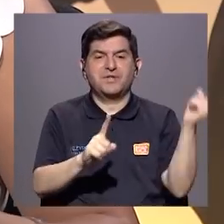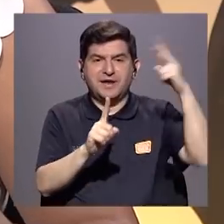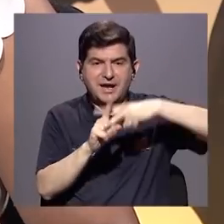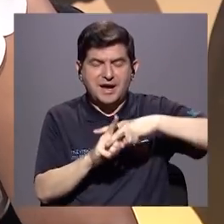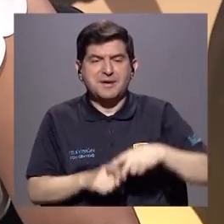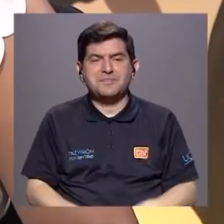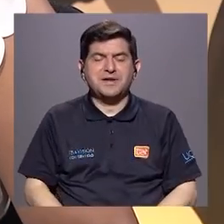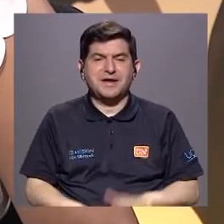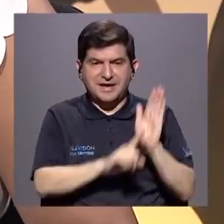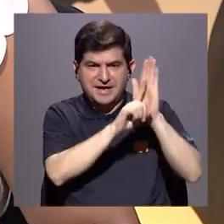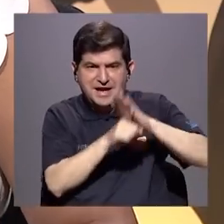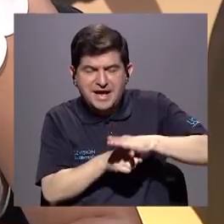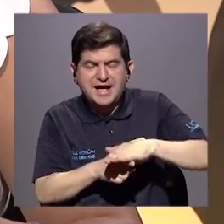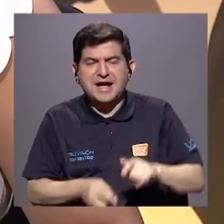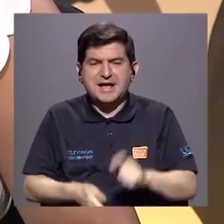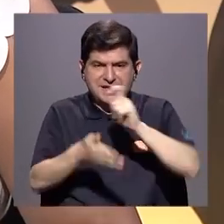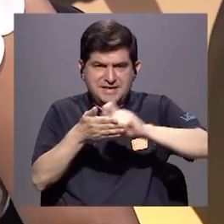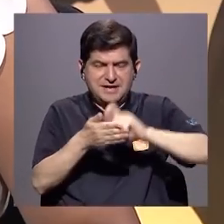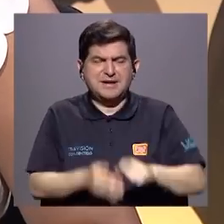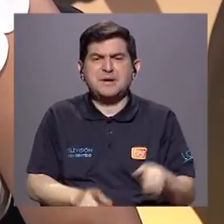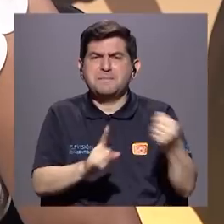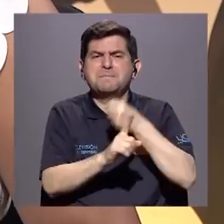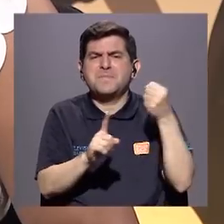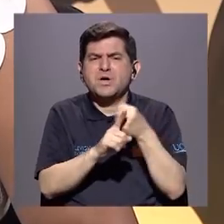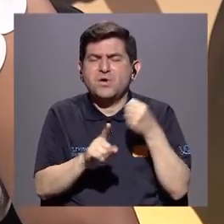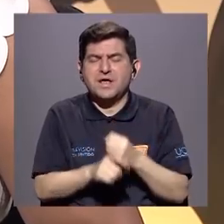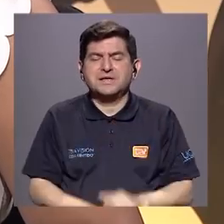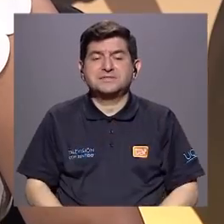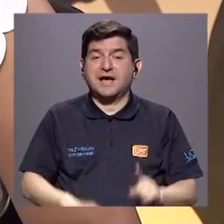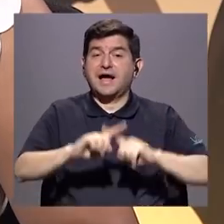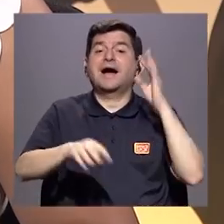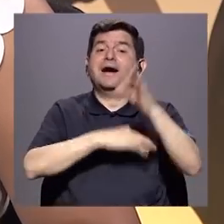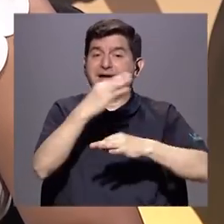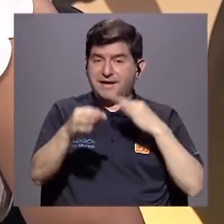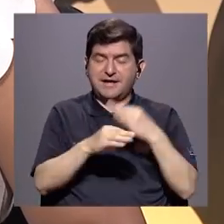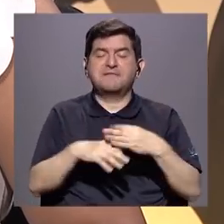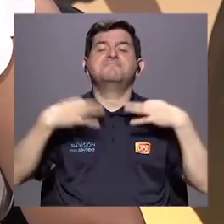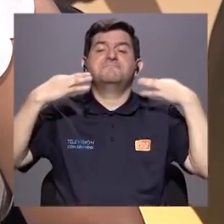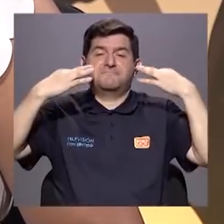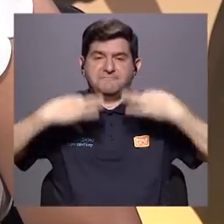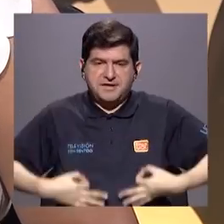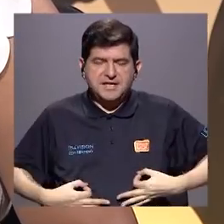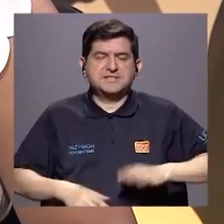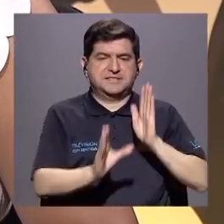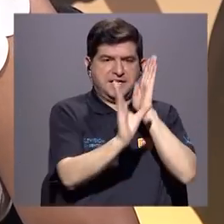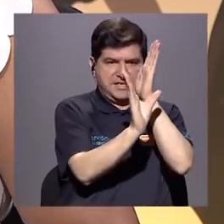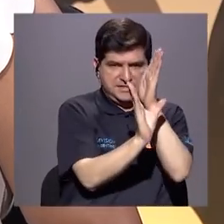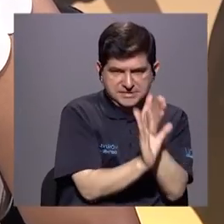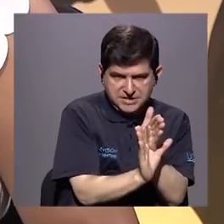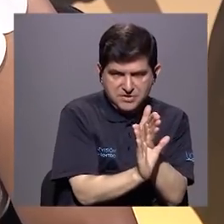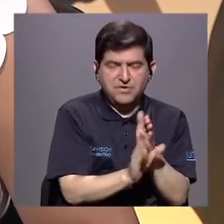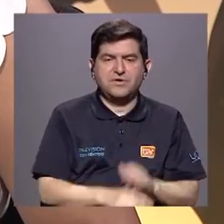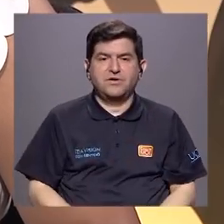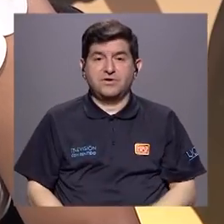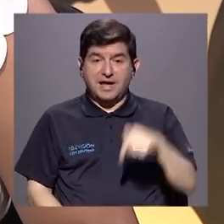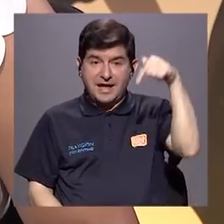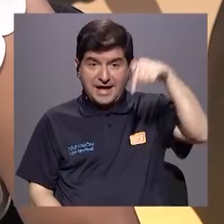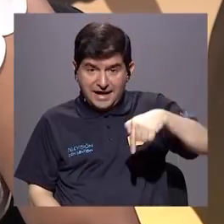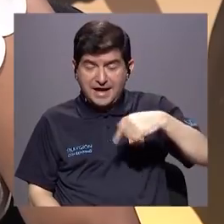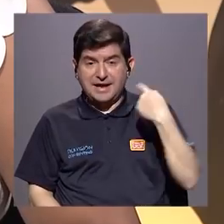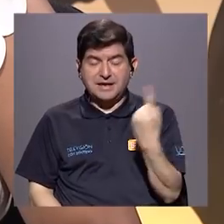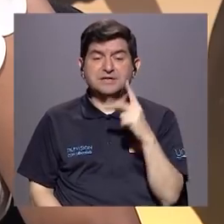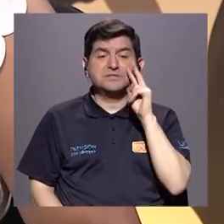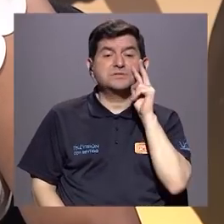bullying. El bullying es la violencia. Ahora, ¿cómo me la ejercen? Y ahí podemos hablar de tipos. Física, psicológica, que aquí es donde